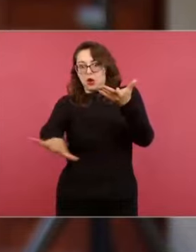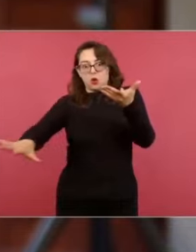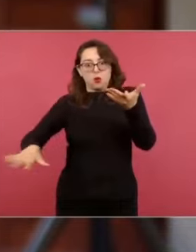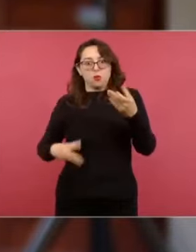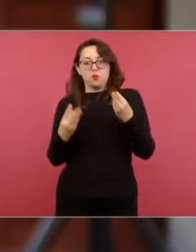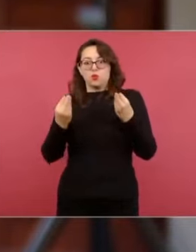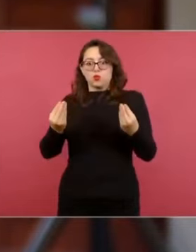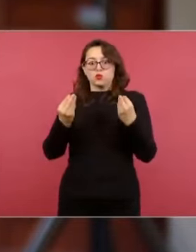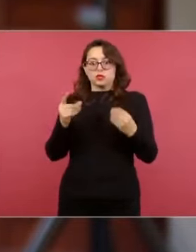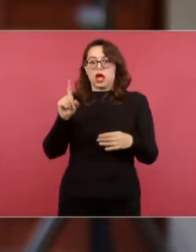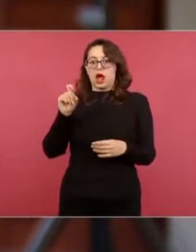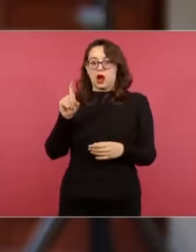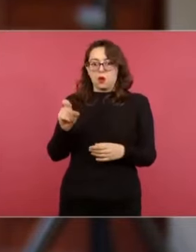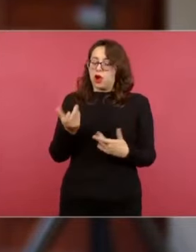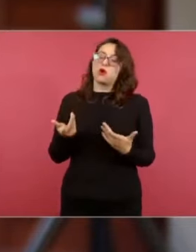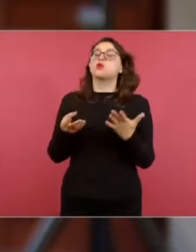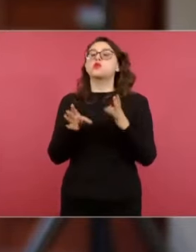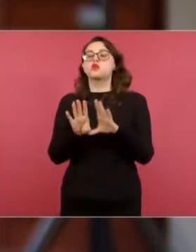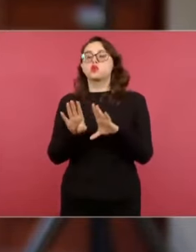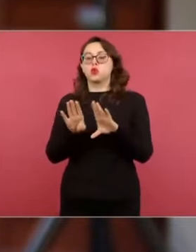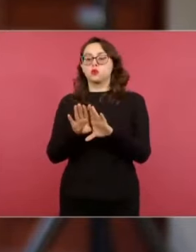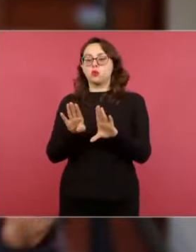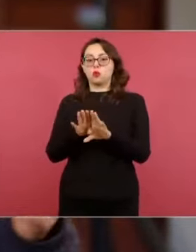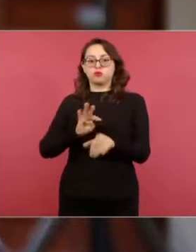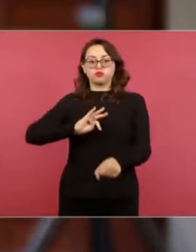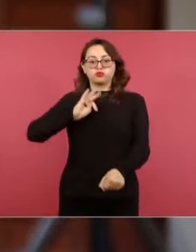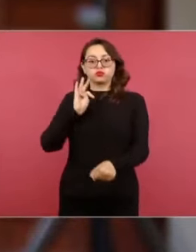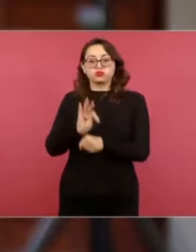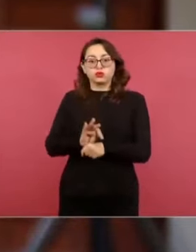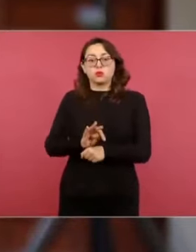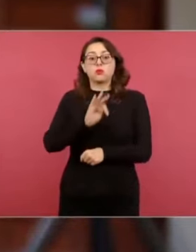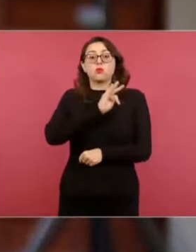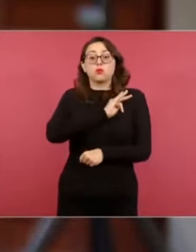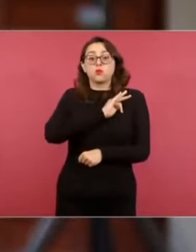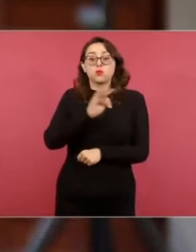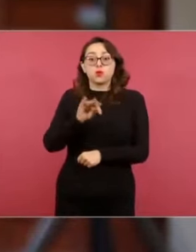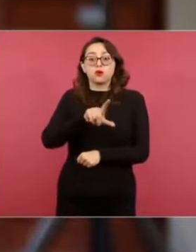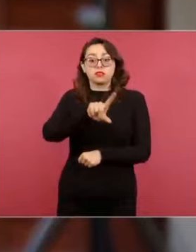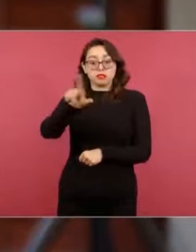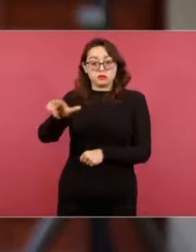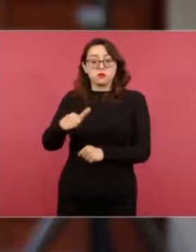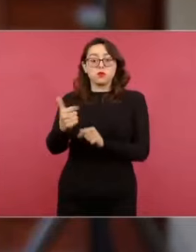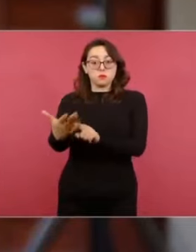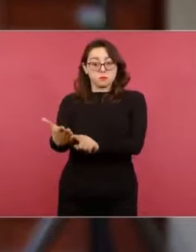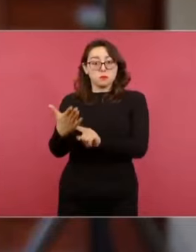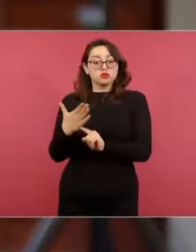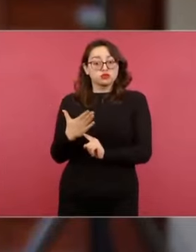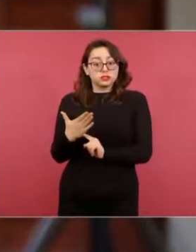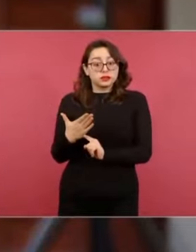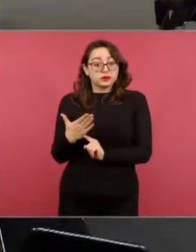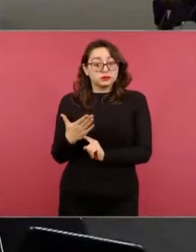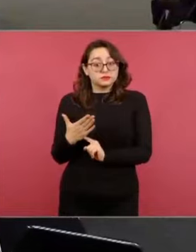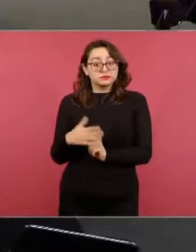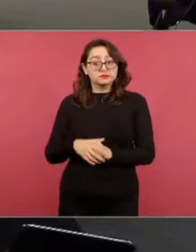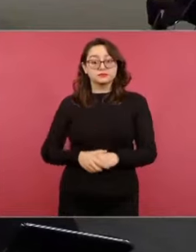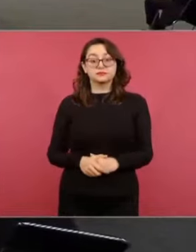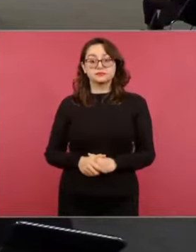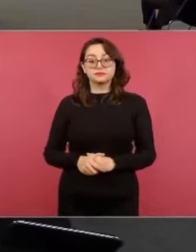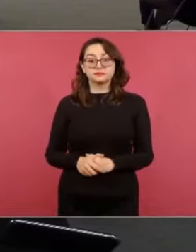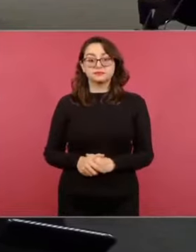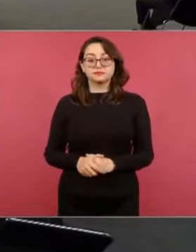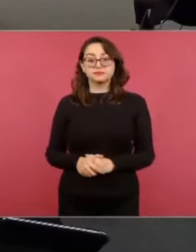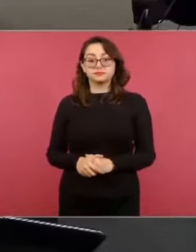Entonces, si en algún momento nos pudiera a futuro ilustrar sobre el proceso